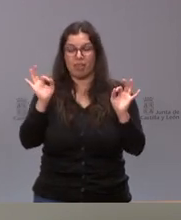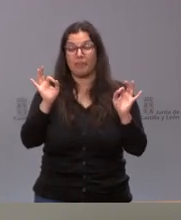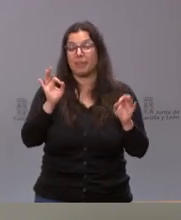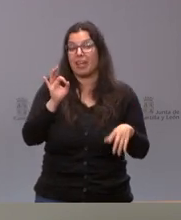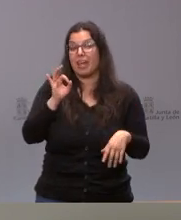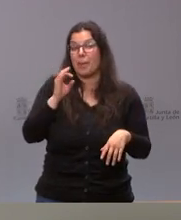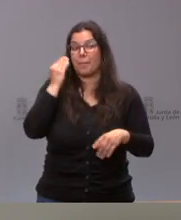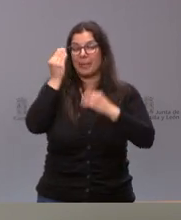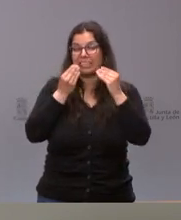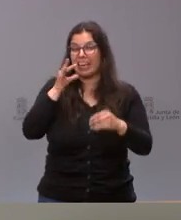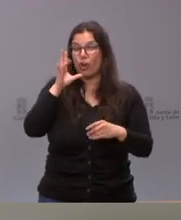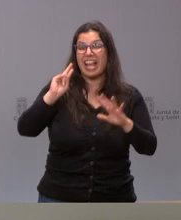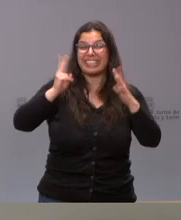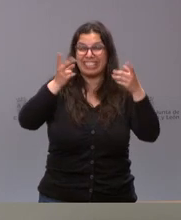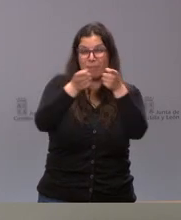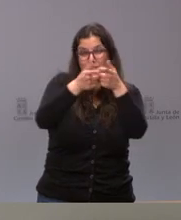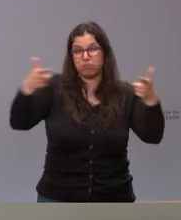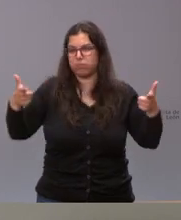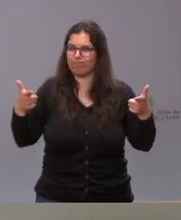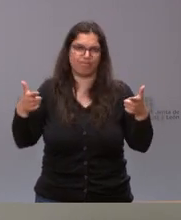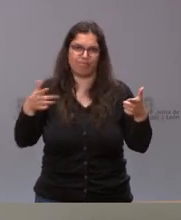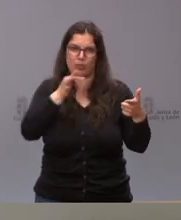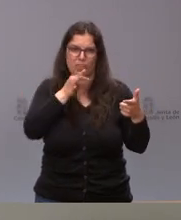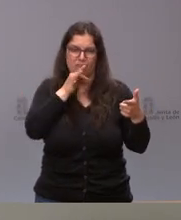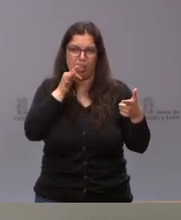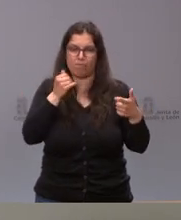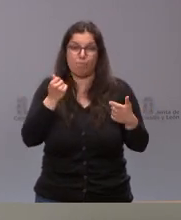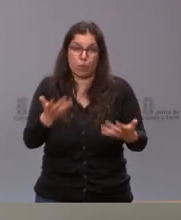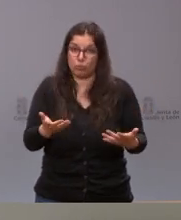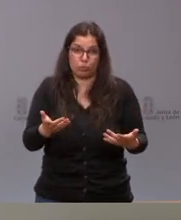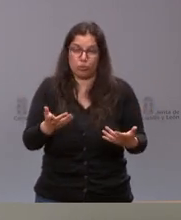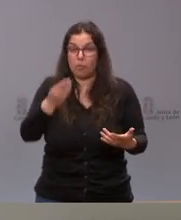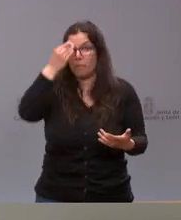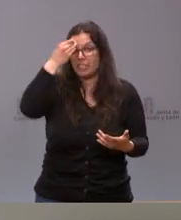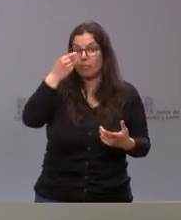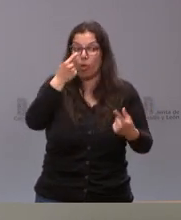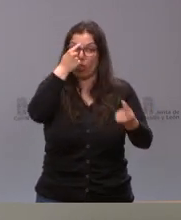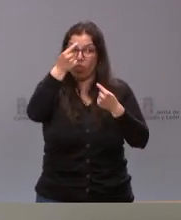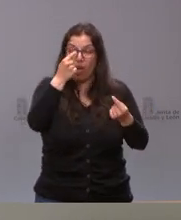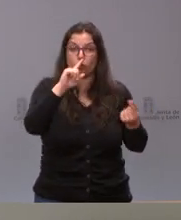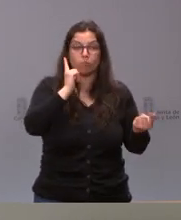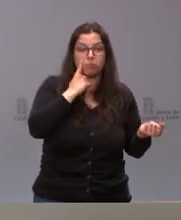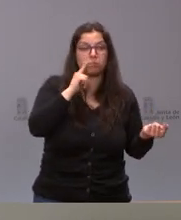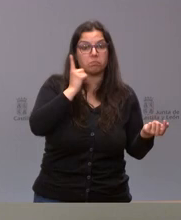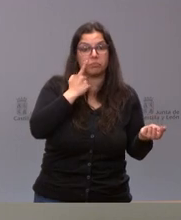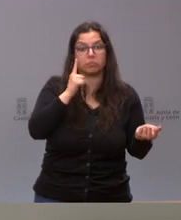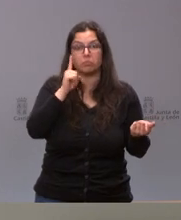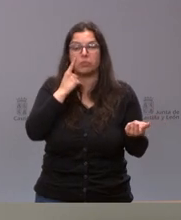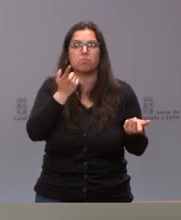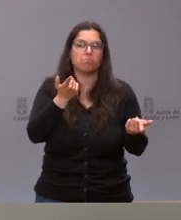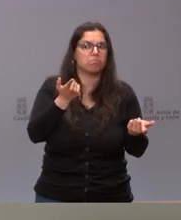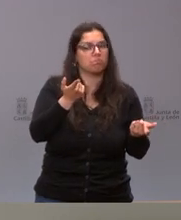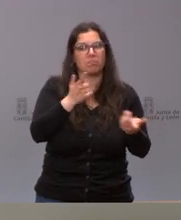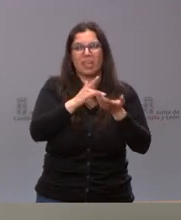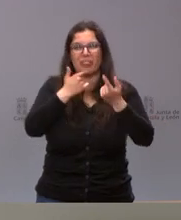una séptima ola y por tanto no creemos que los datos que estamos teniendo nos permitan